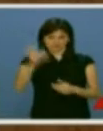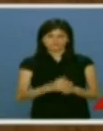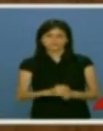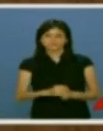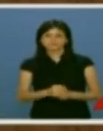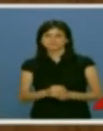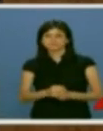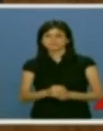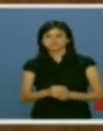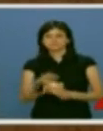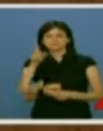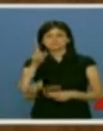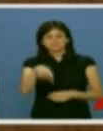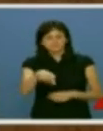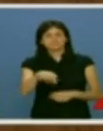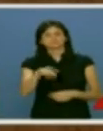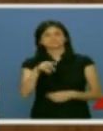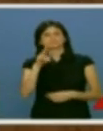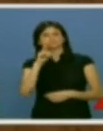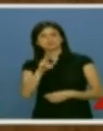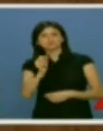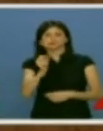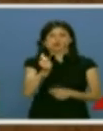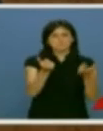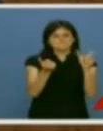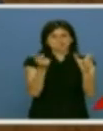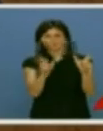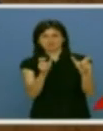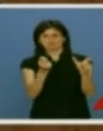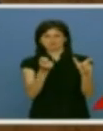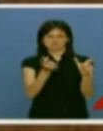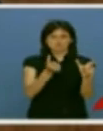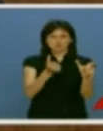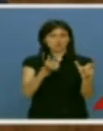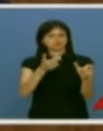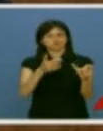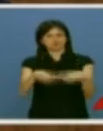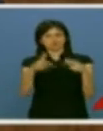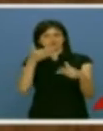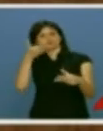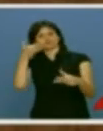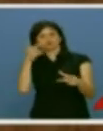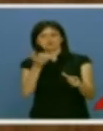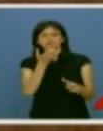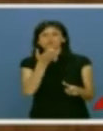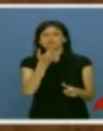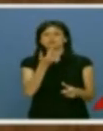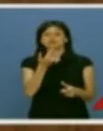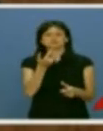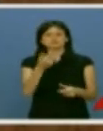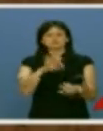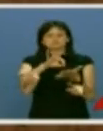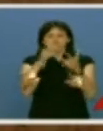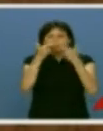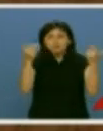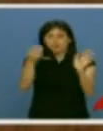hecho, ha funcionado tan bien que se ha producido un cierto secuestro de ciertas palabras por su gran prestigio social. De ahí que todos digamos defender los servicios